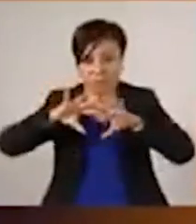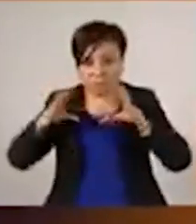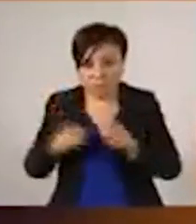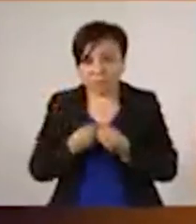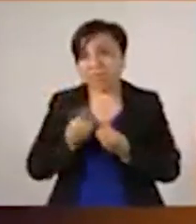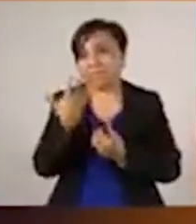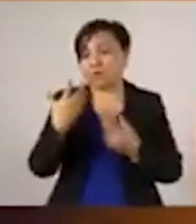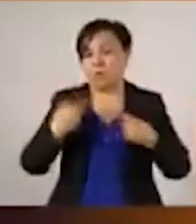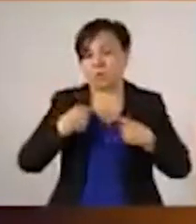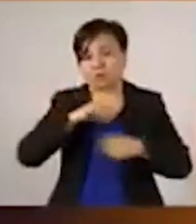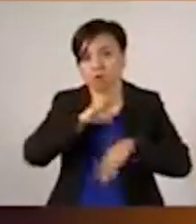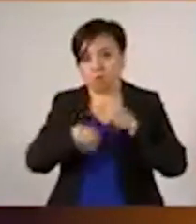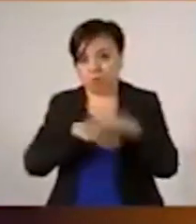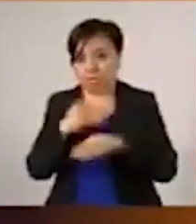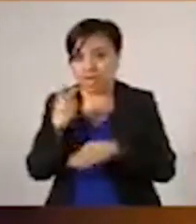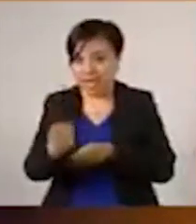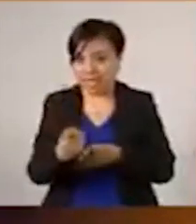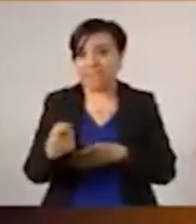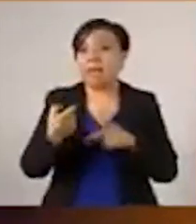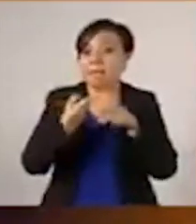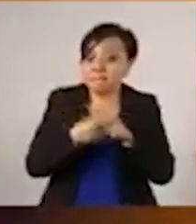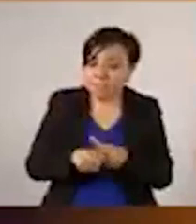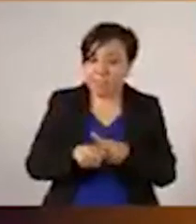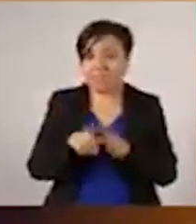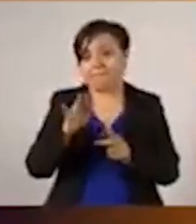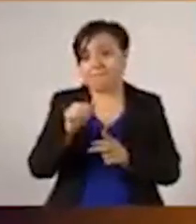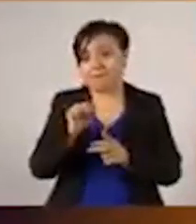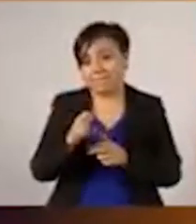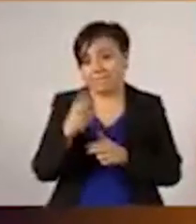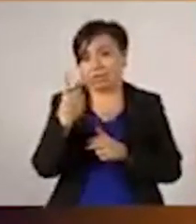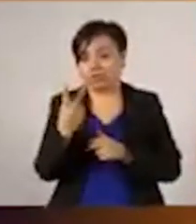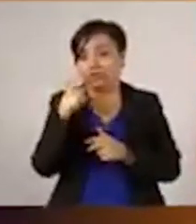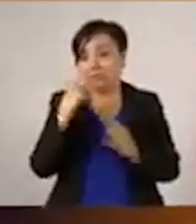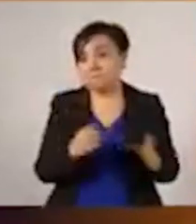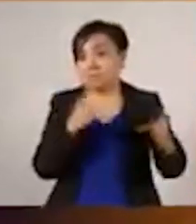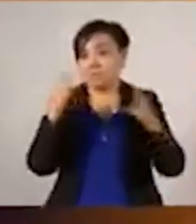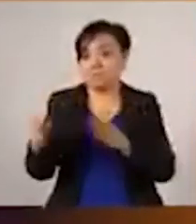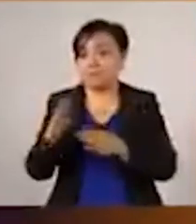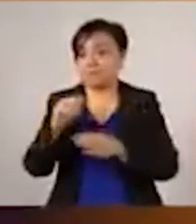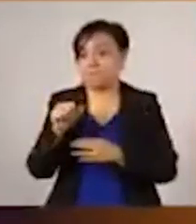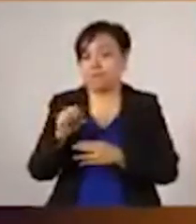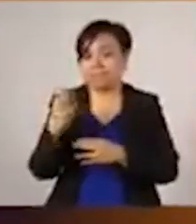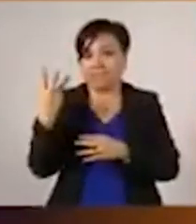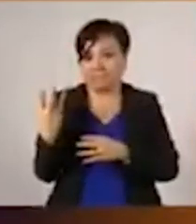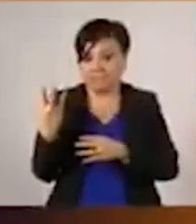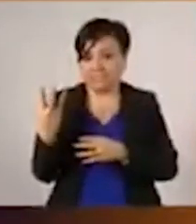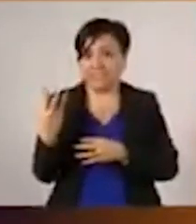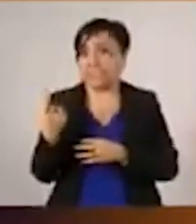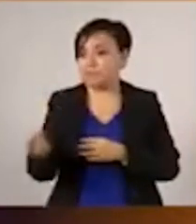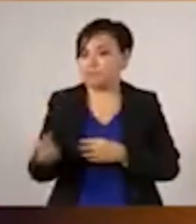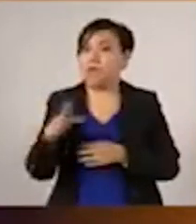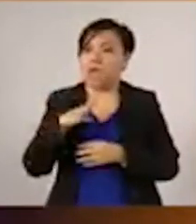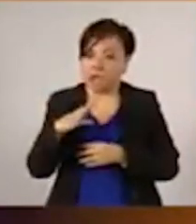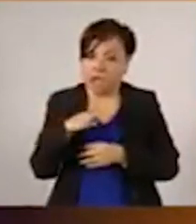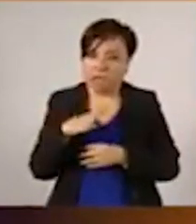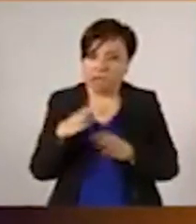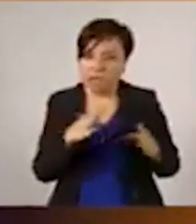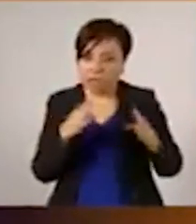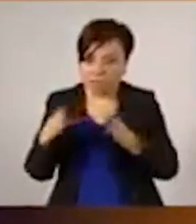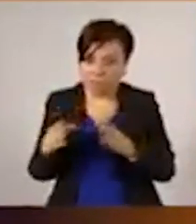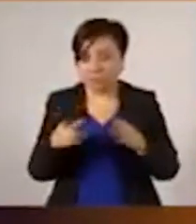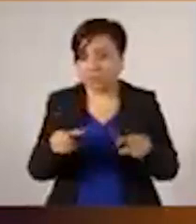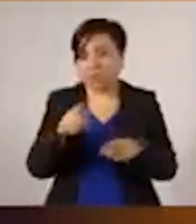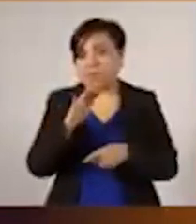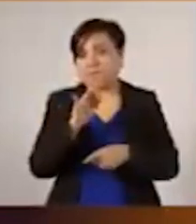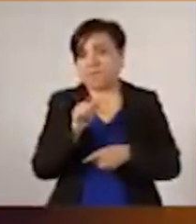defunciones. Ahí iniciamos la fase dos. Y la fase tres, tenemos… Bueno, la fase dos era